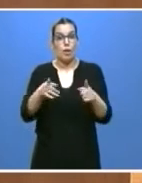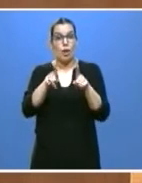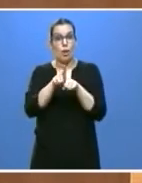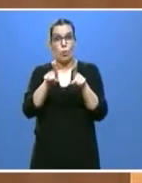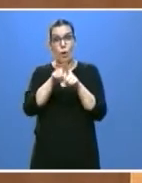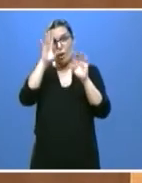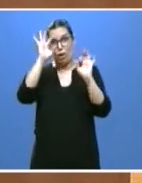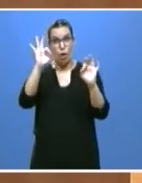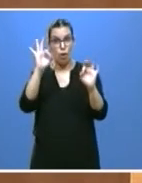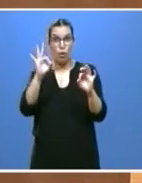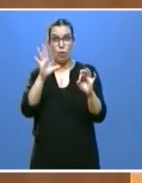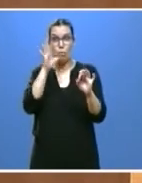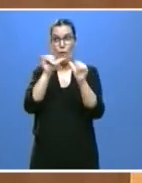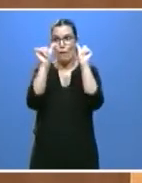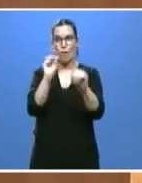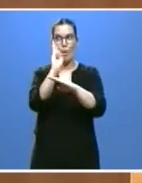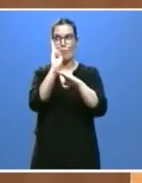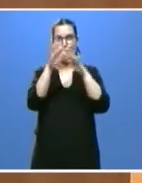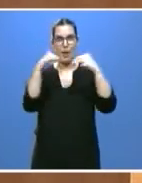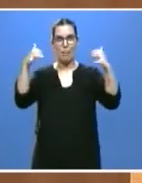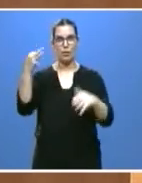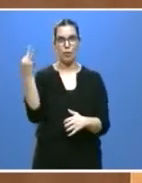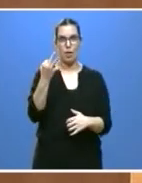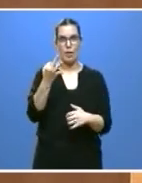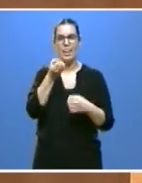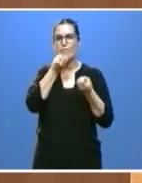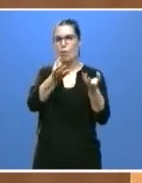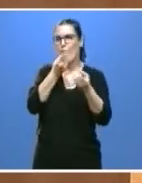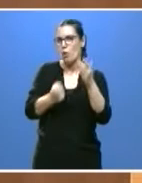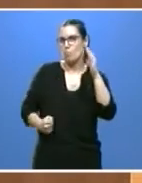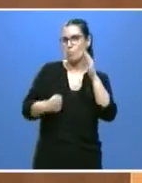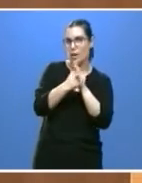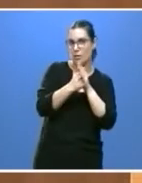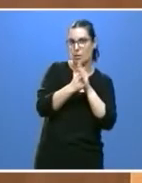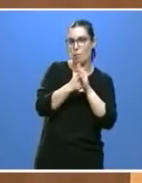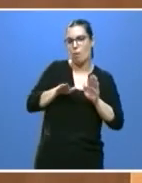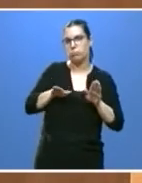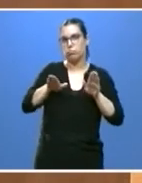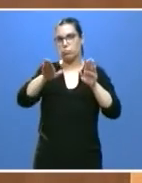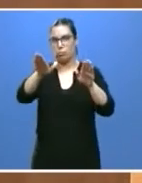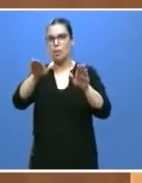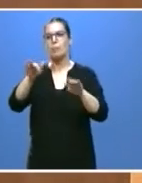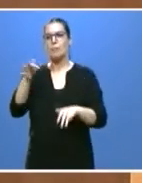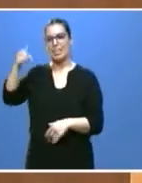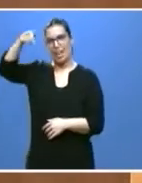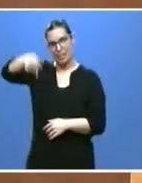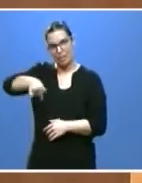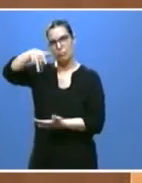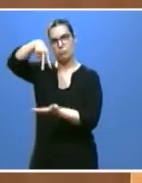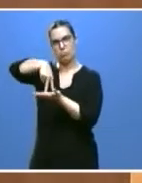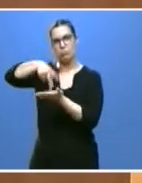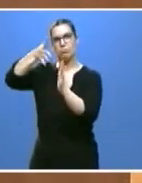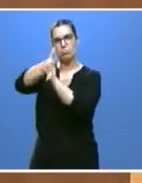parlamentario como el nuestro. Máxima información por un lado y explicaciones en el Parlamento por otro.